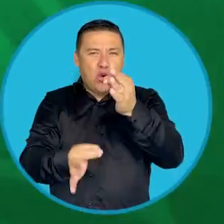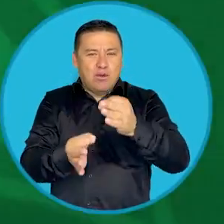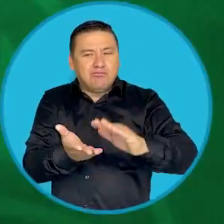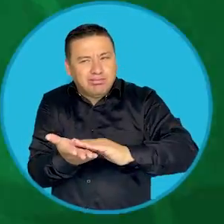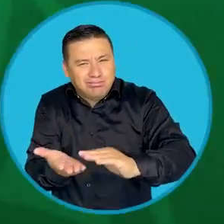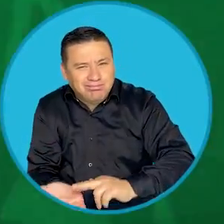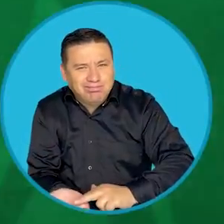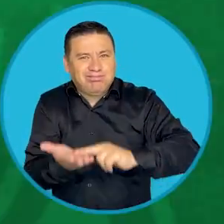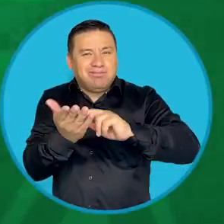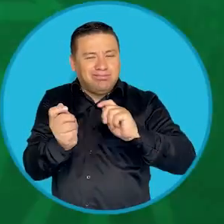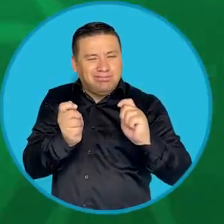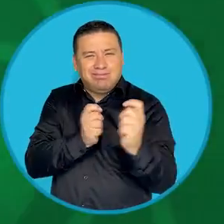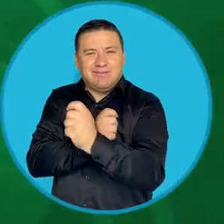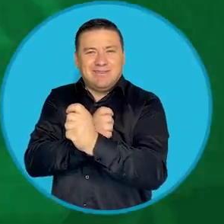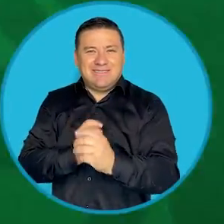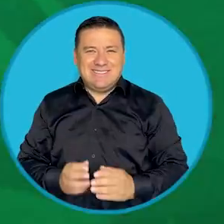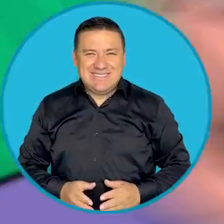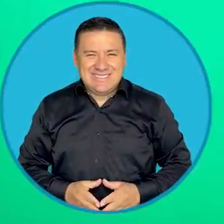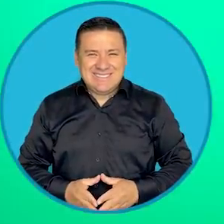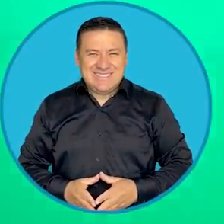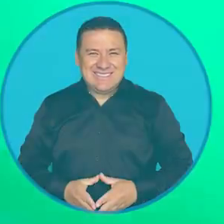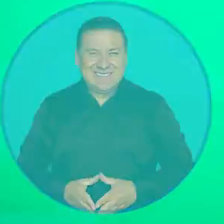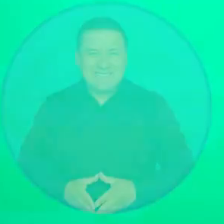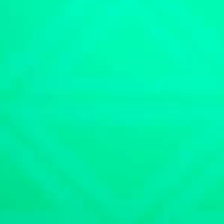justicia restaurativa que transforma.